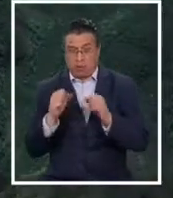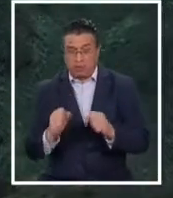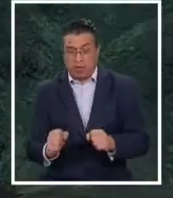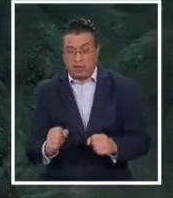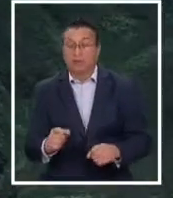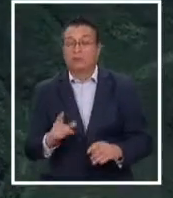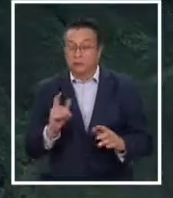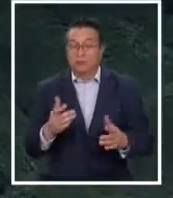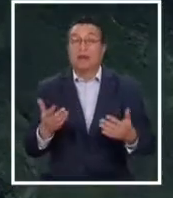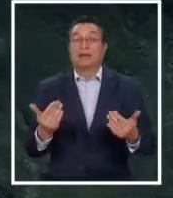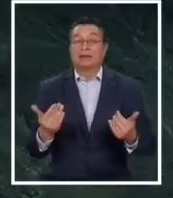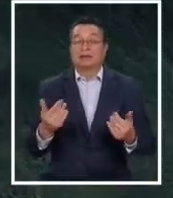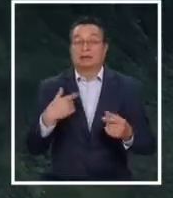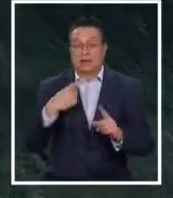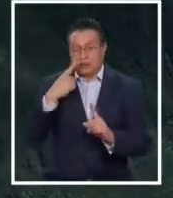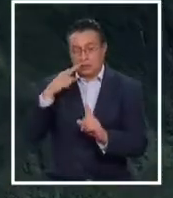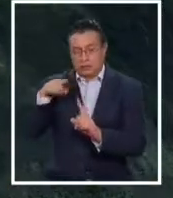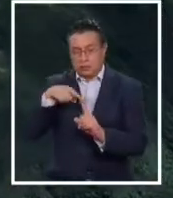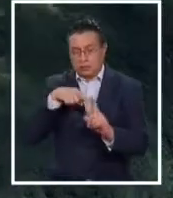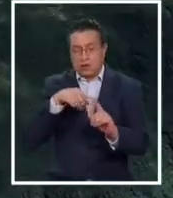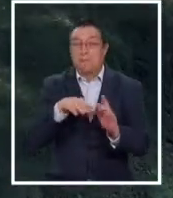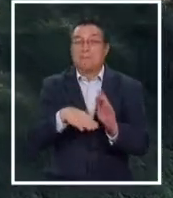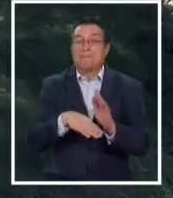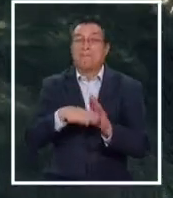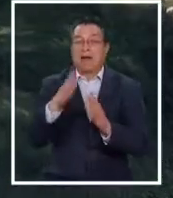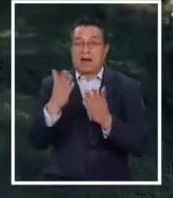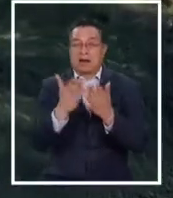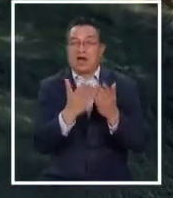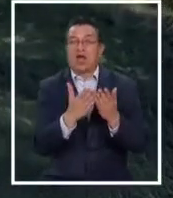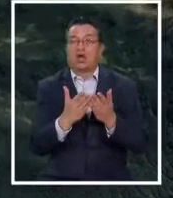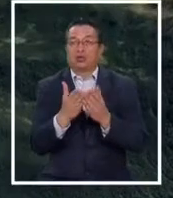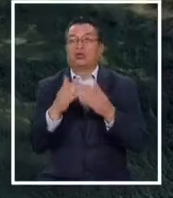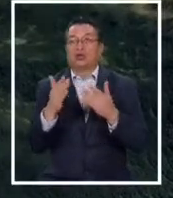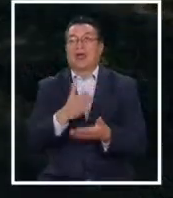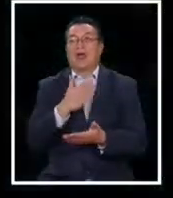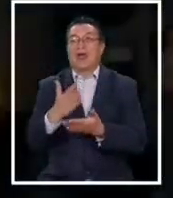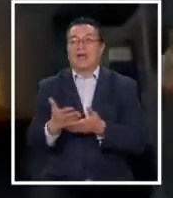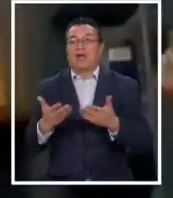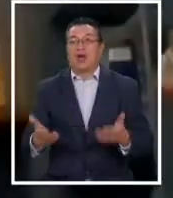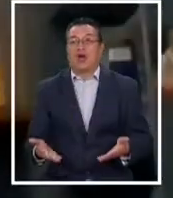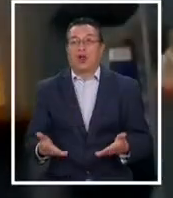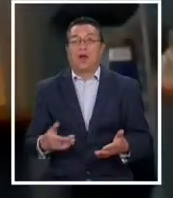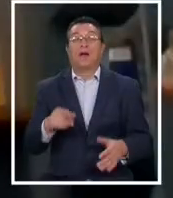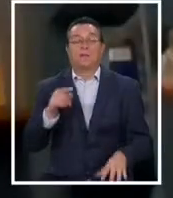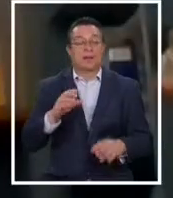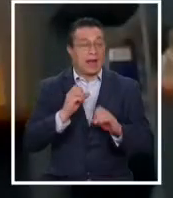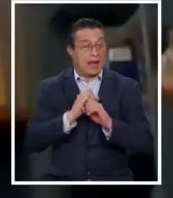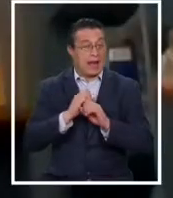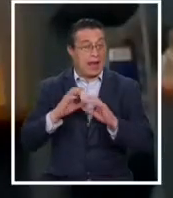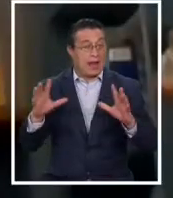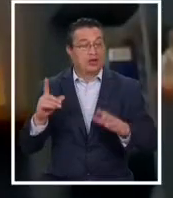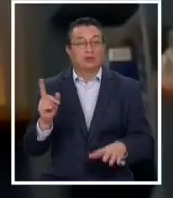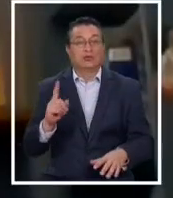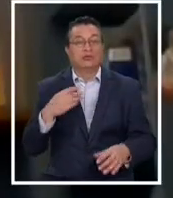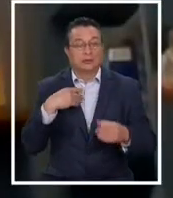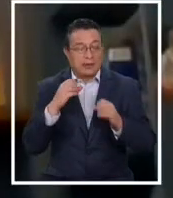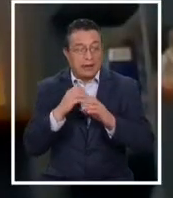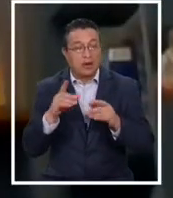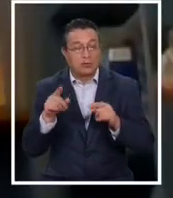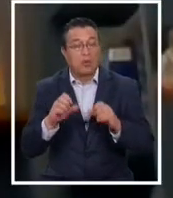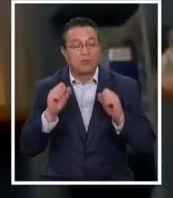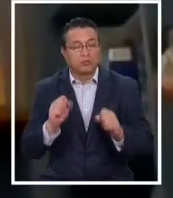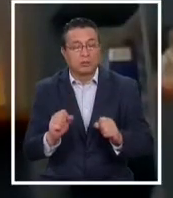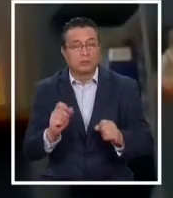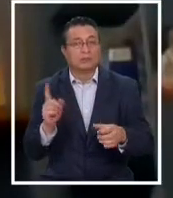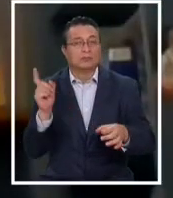claramente hacerle un seguimiento mucho mayor al que se ha planteado hasta el momento. Pero no queda claro, no queda claro si este volcán es